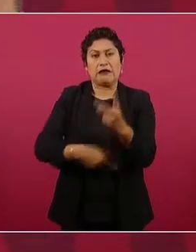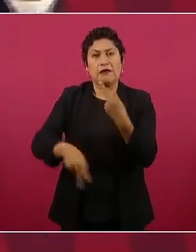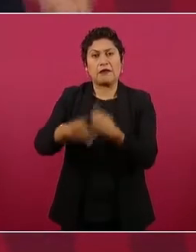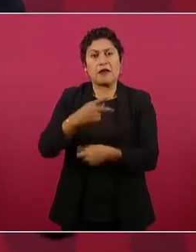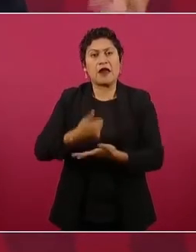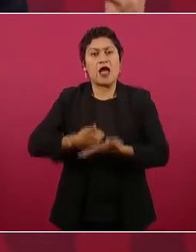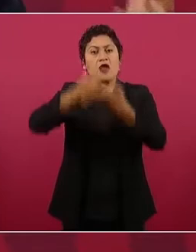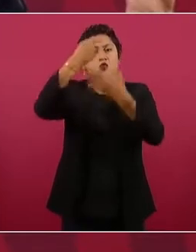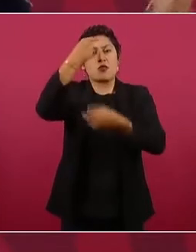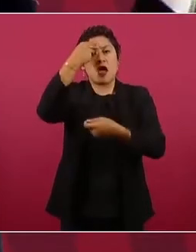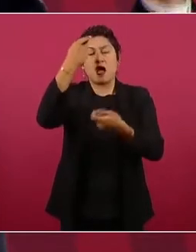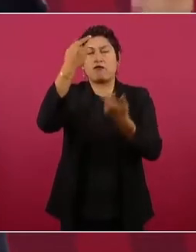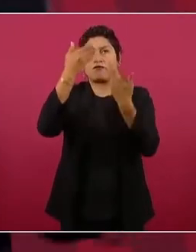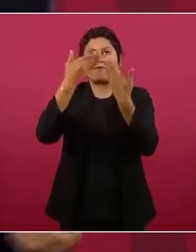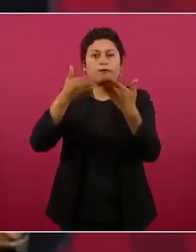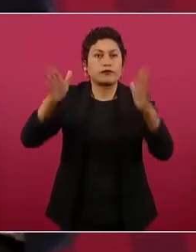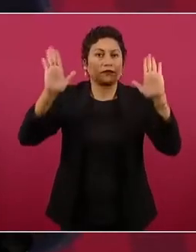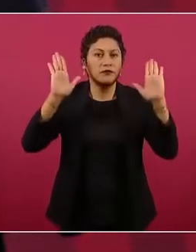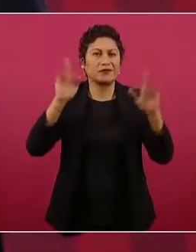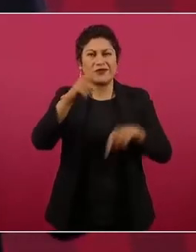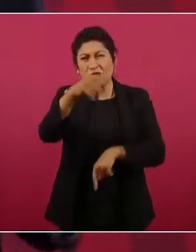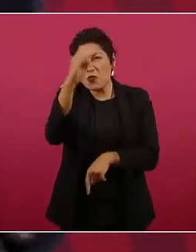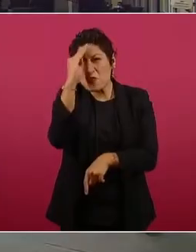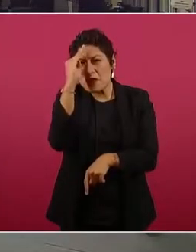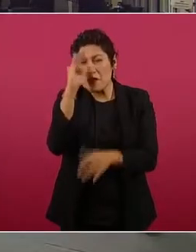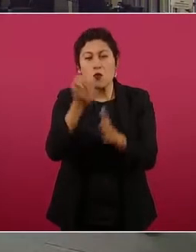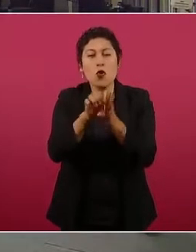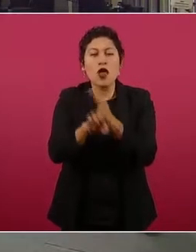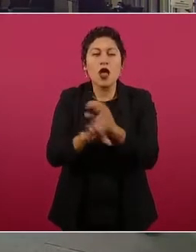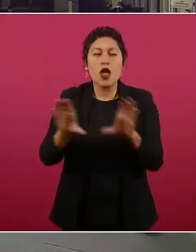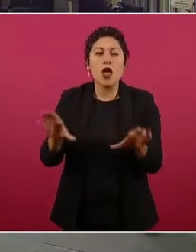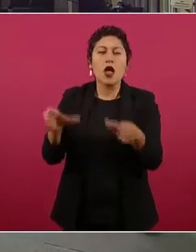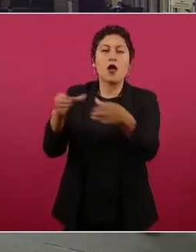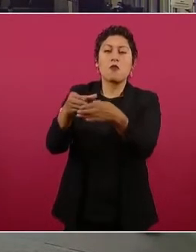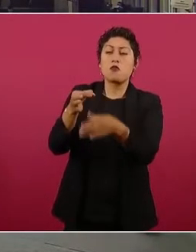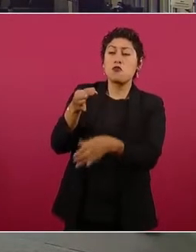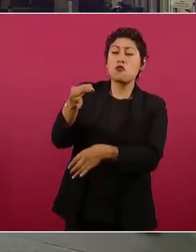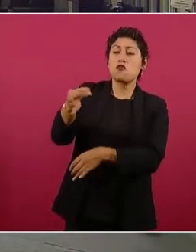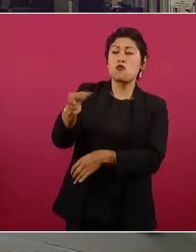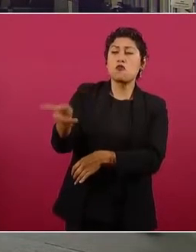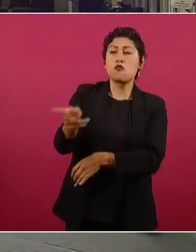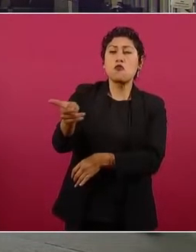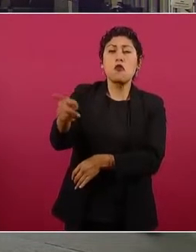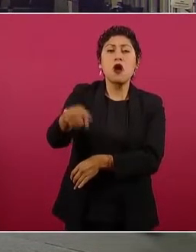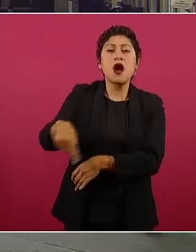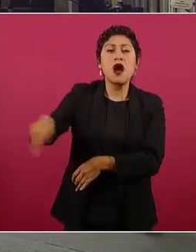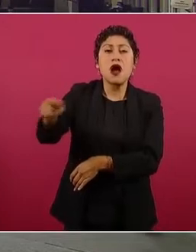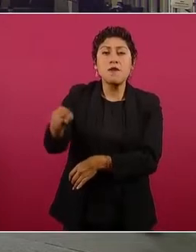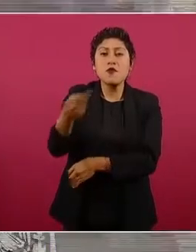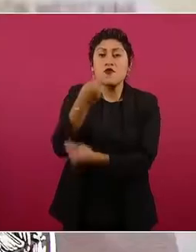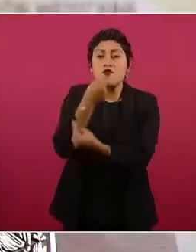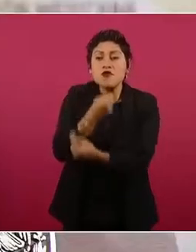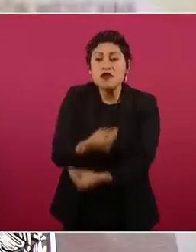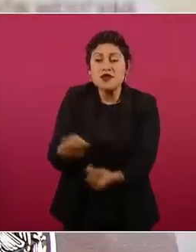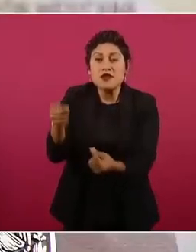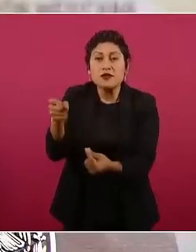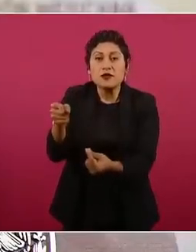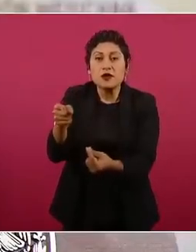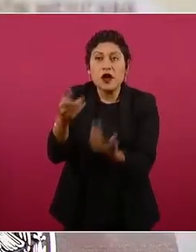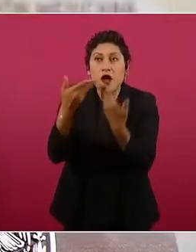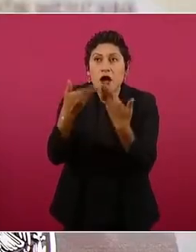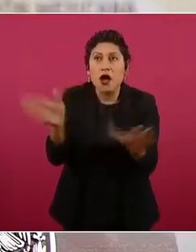Imagínense que los niños en los pueblos puedan tener acceso al internet,